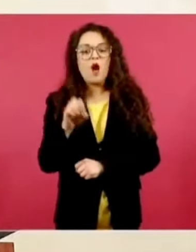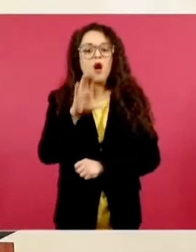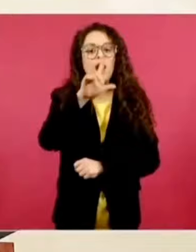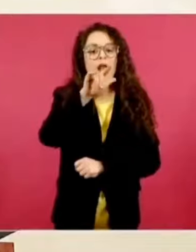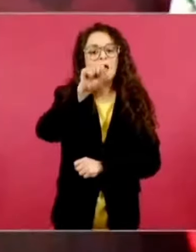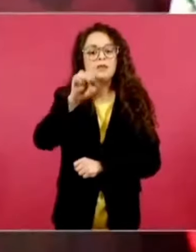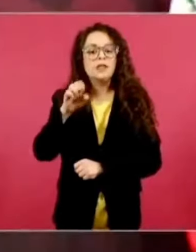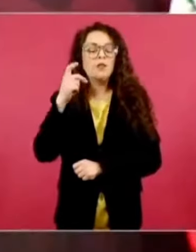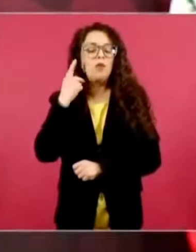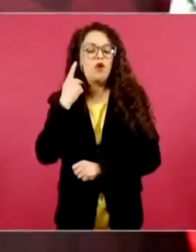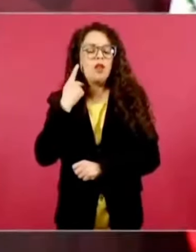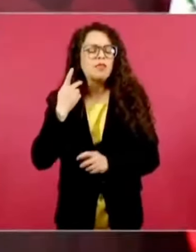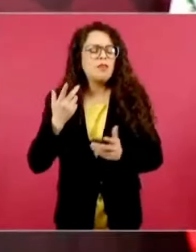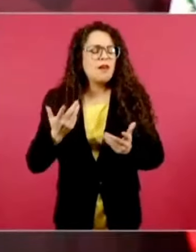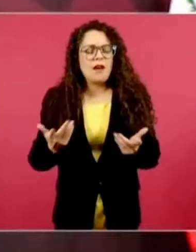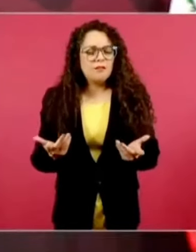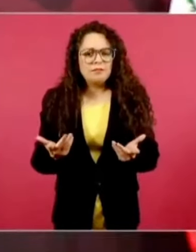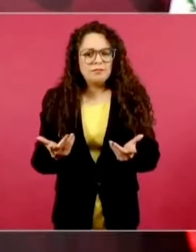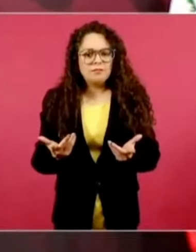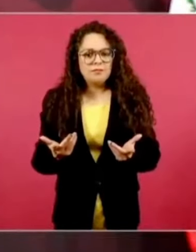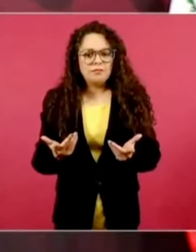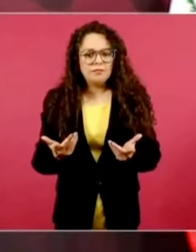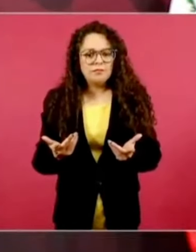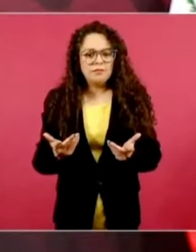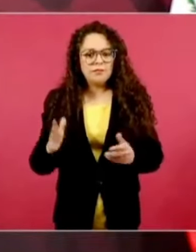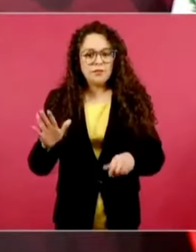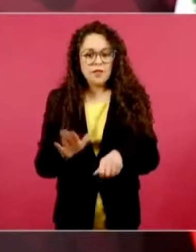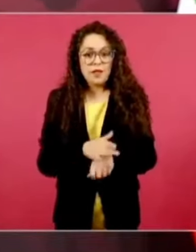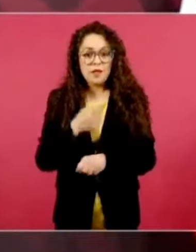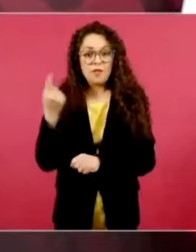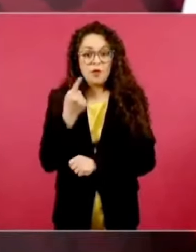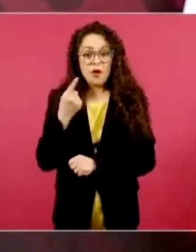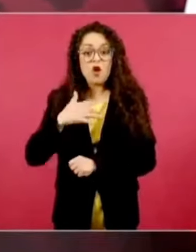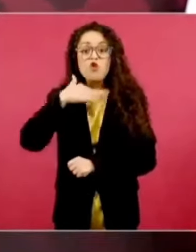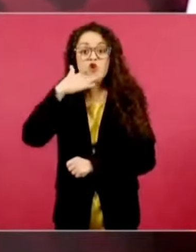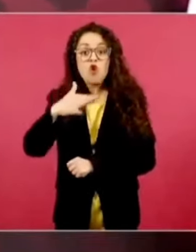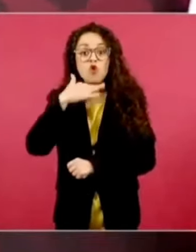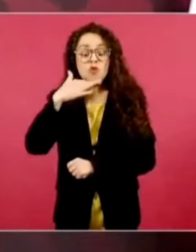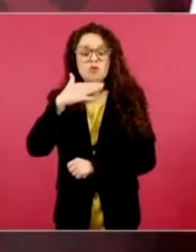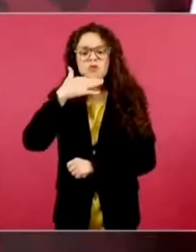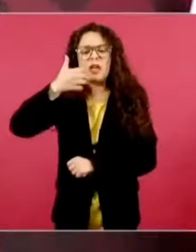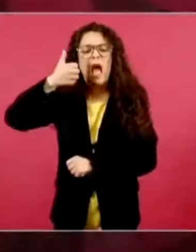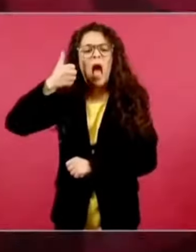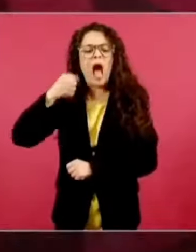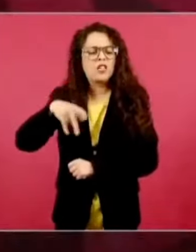que la corrupción era parte de la cultura del pueblo de México.